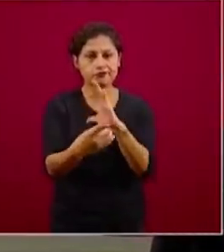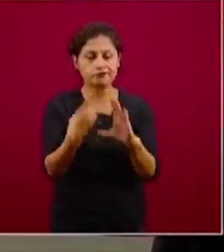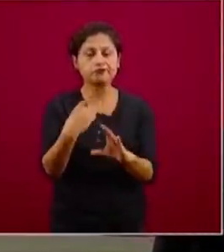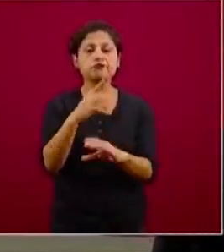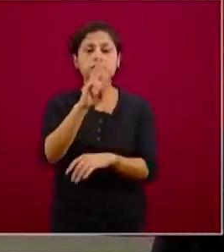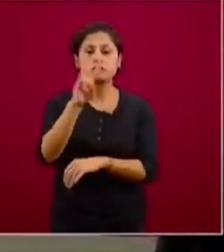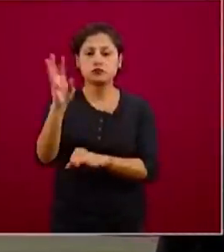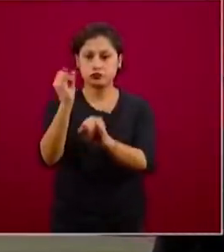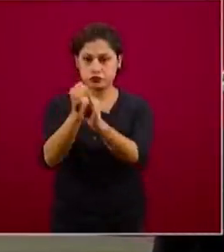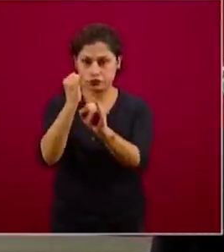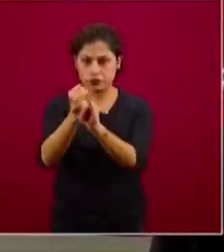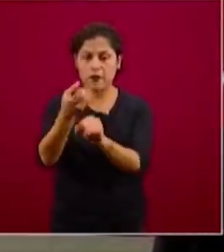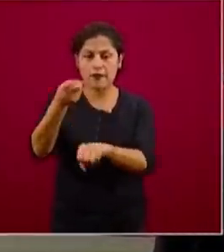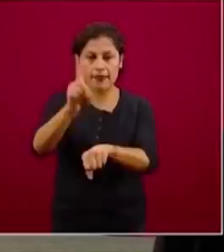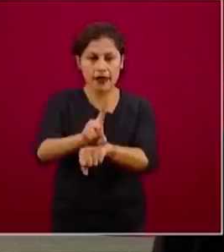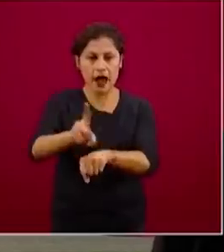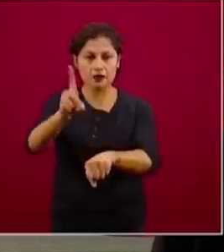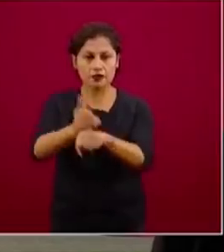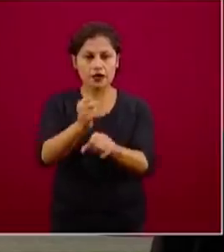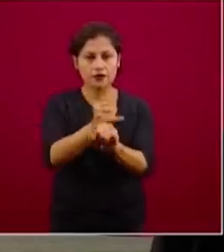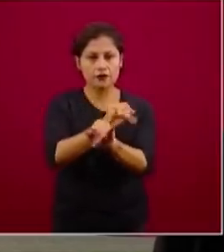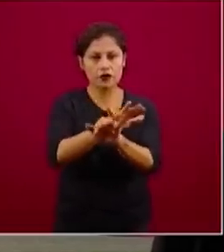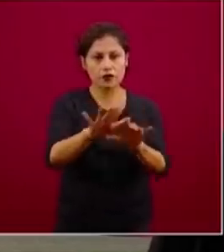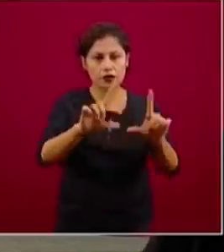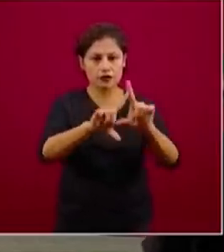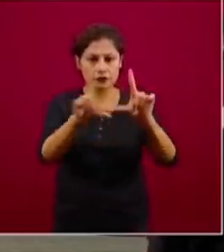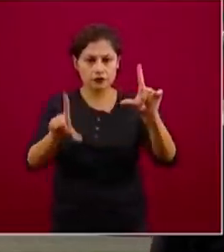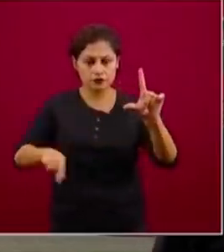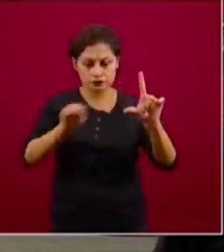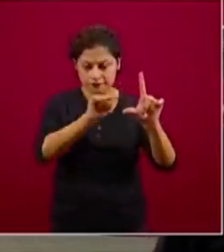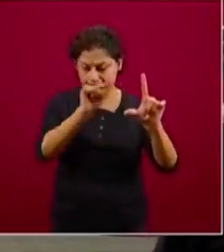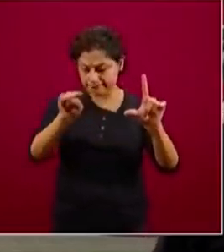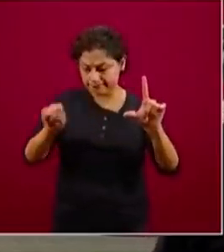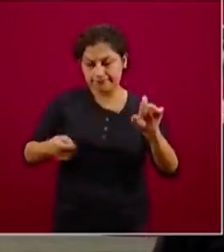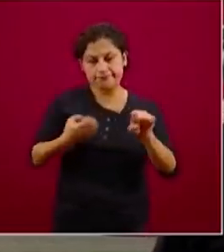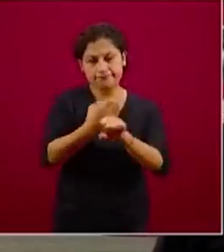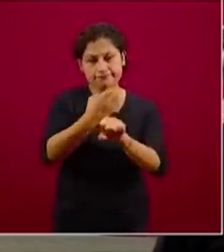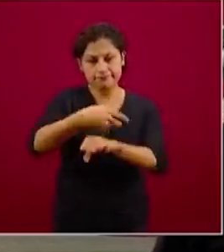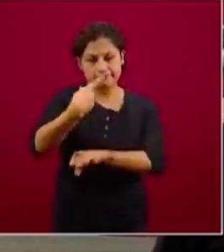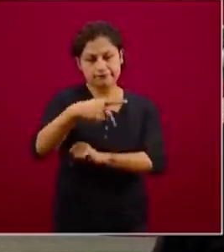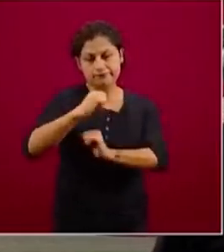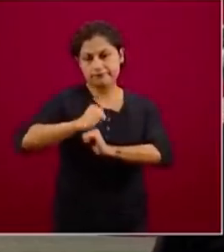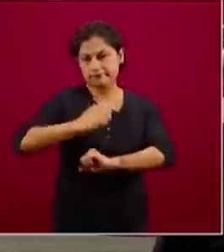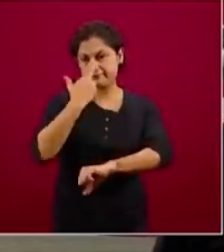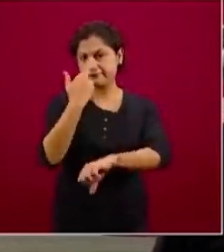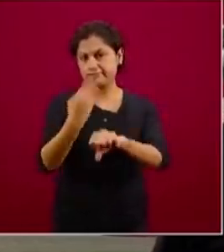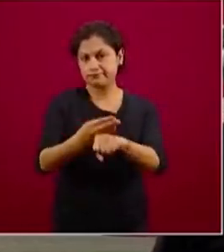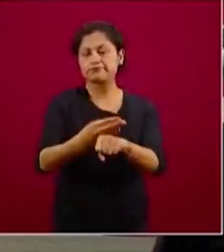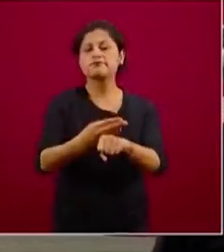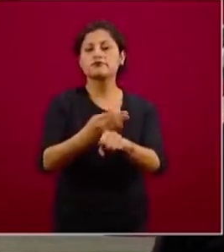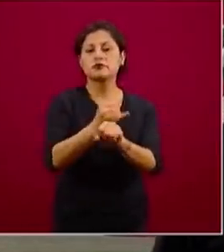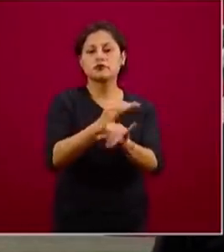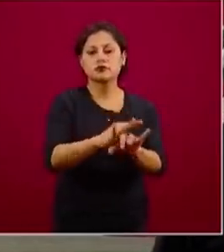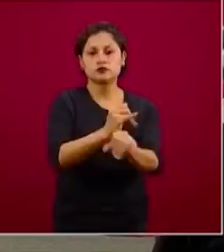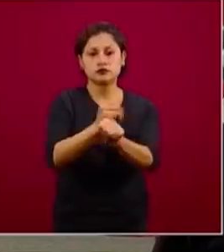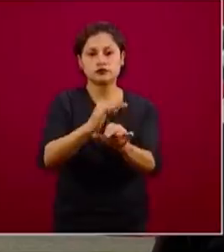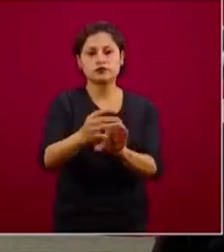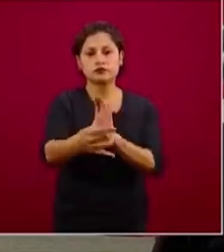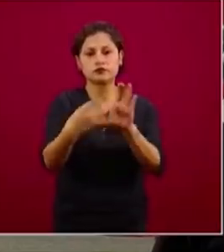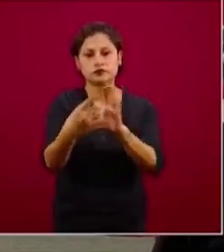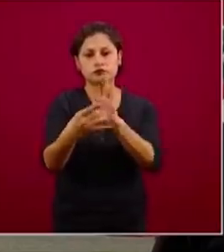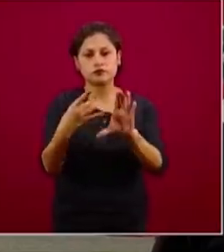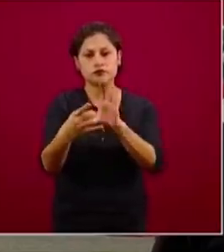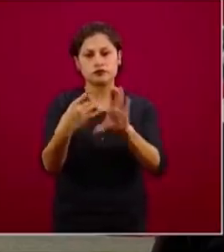es obligatorio y que la información se genera localmente en las unidades. Y seguimos trabajando para